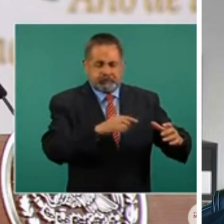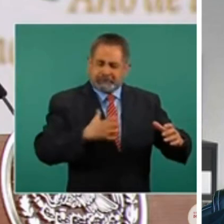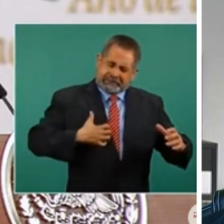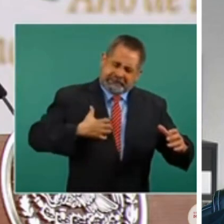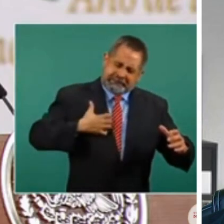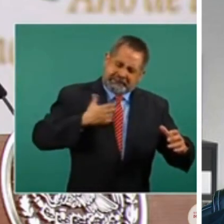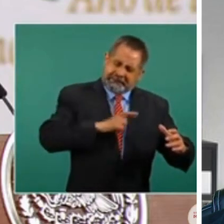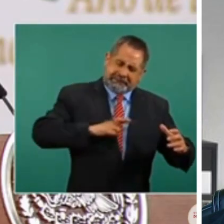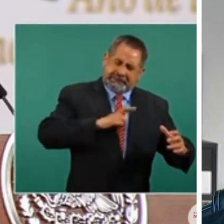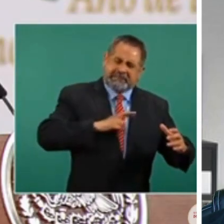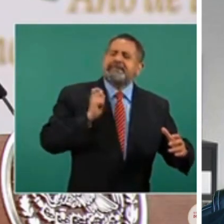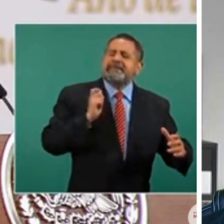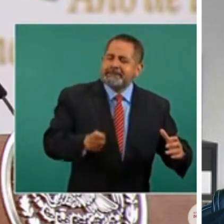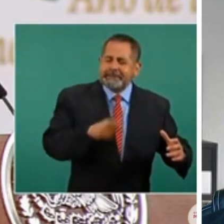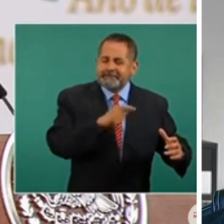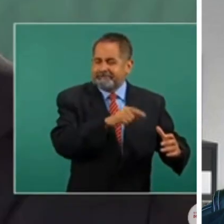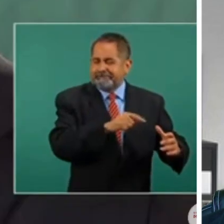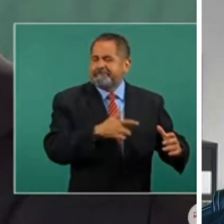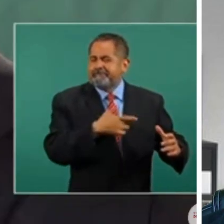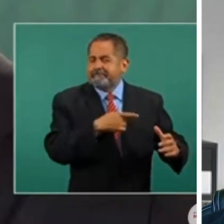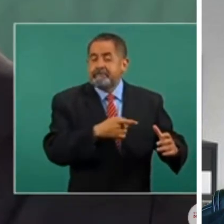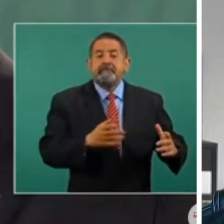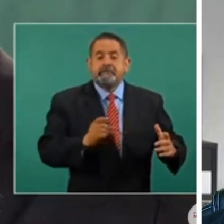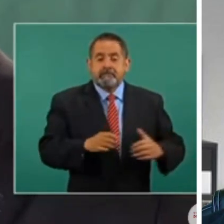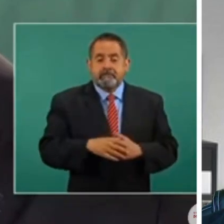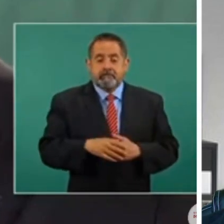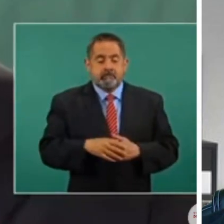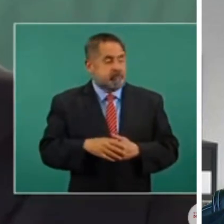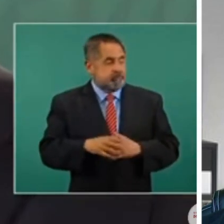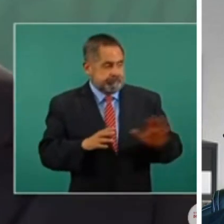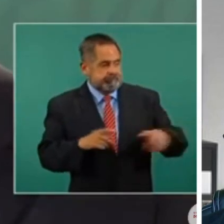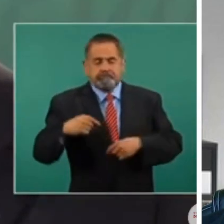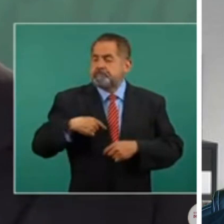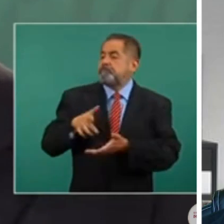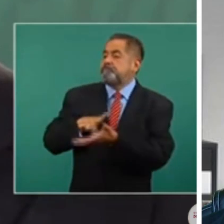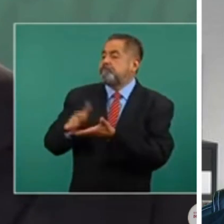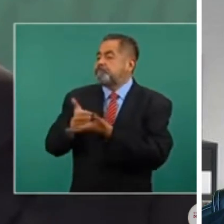el que se le dé apoyo al pueblo.